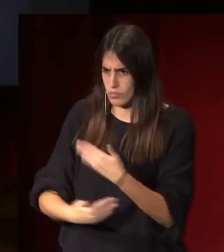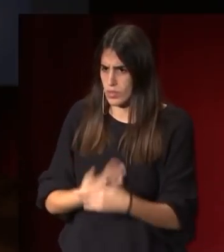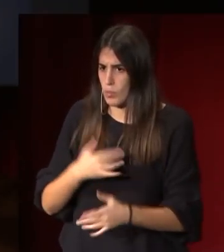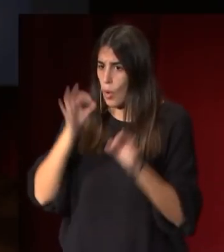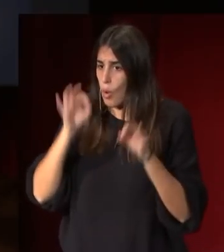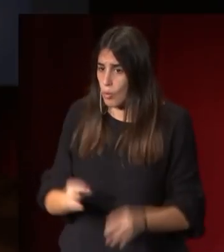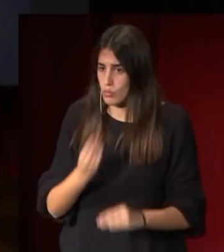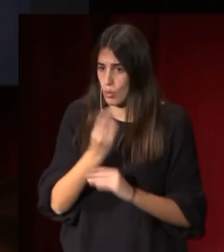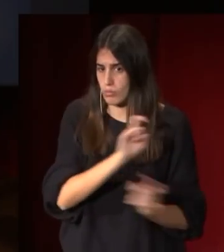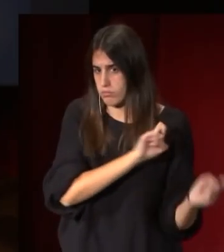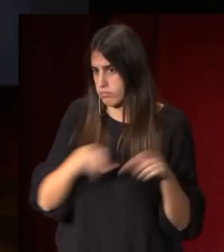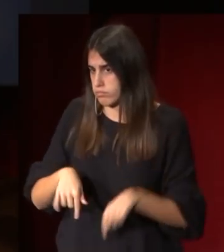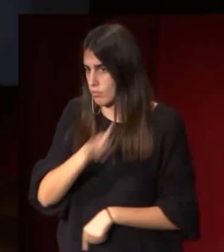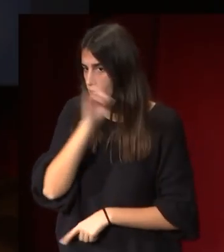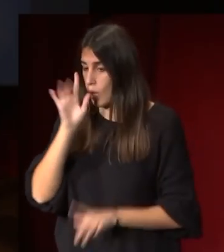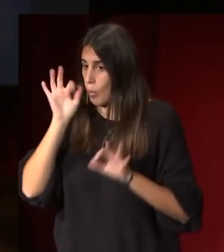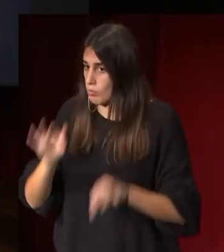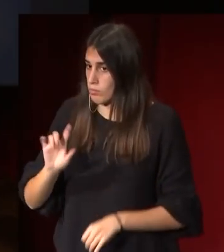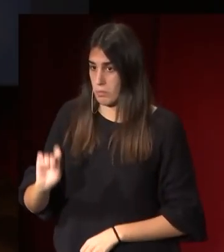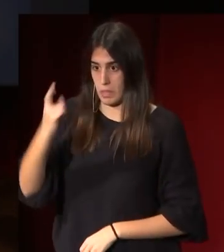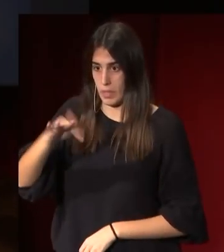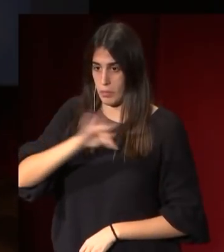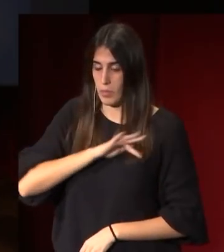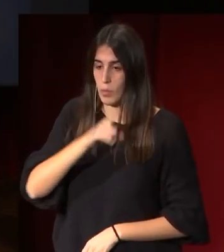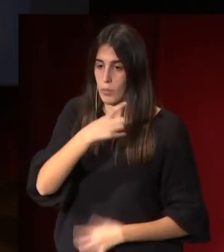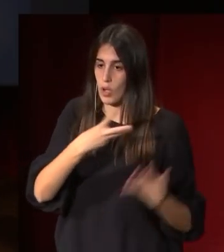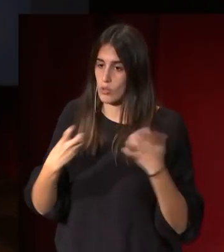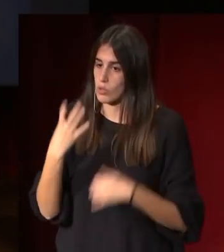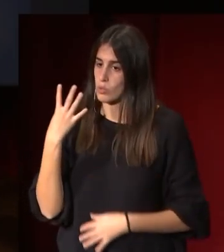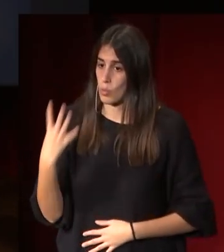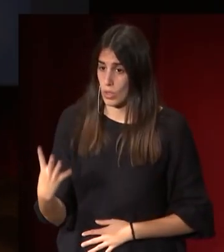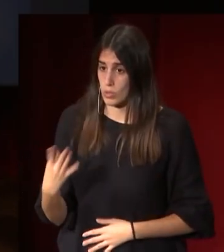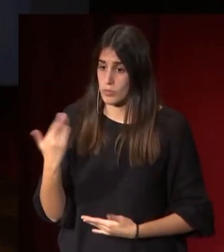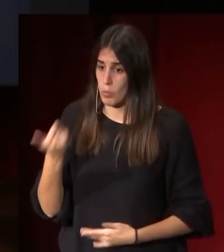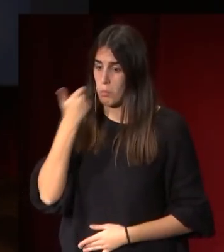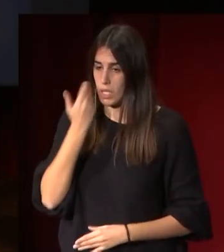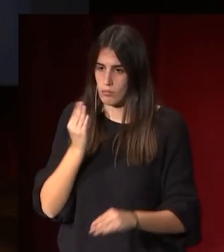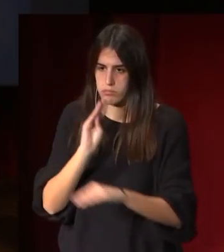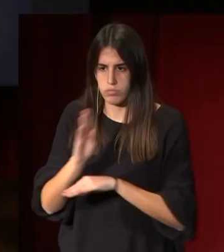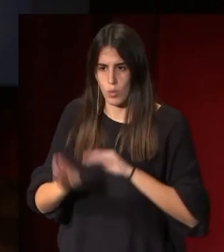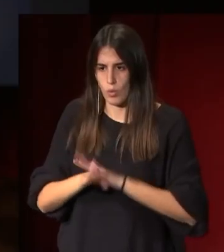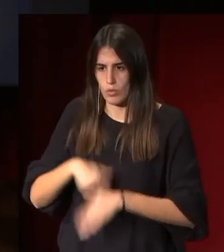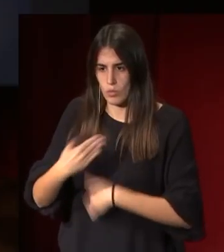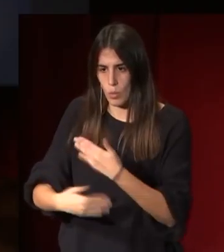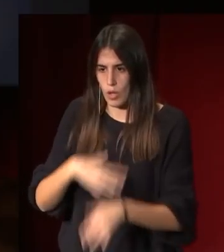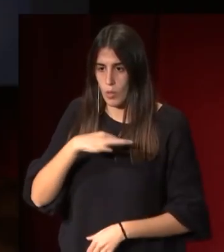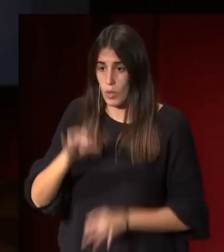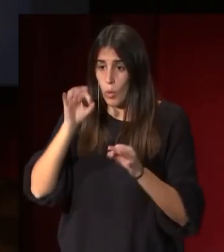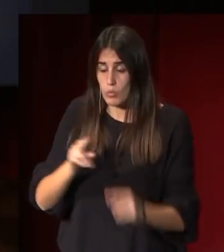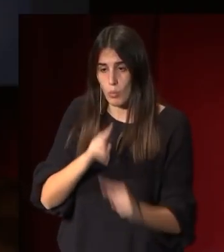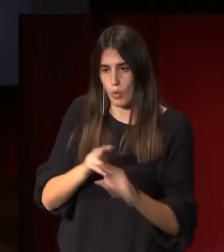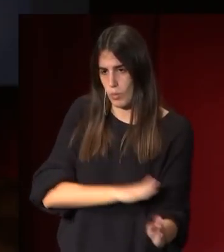obra, con la que ha ganado ya el primer premio en 1804, y la pensión la puede continuar yendo a Roma.